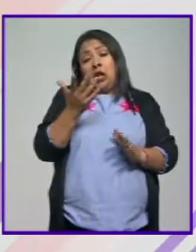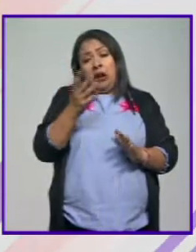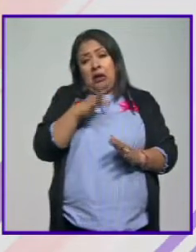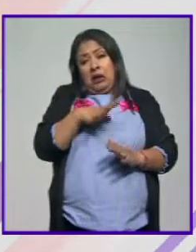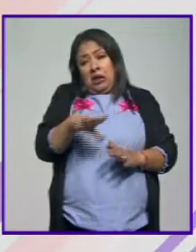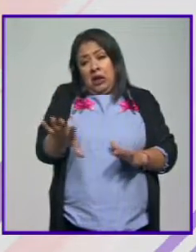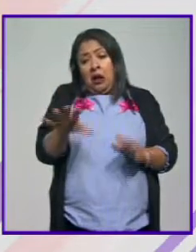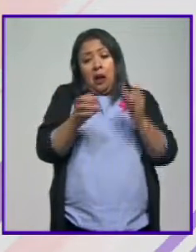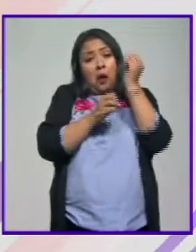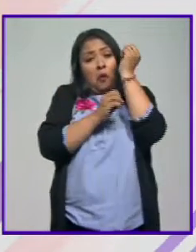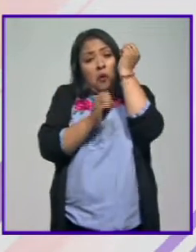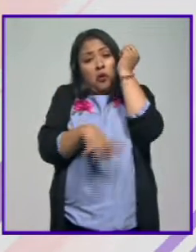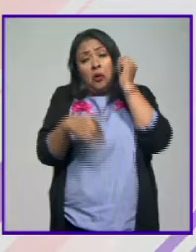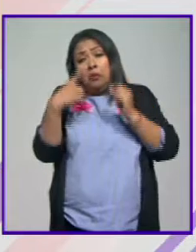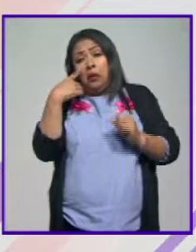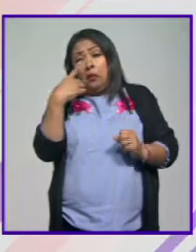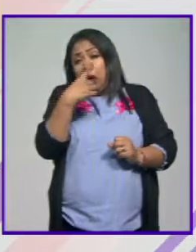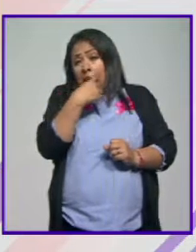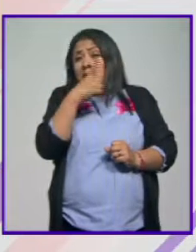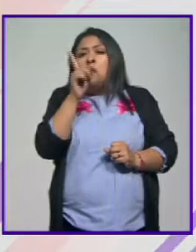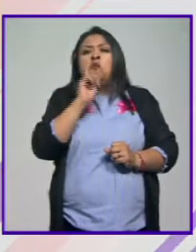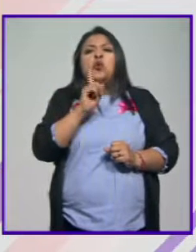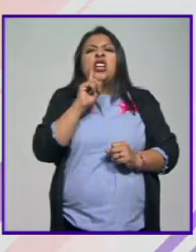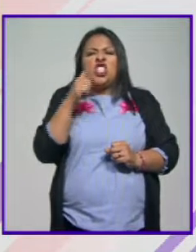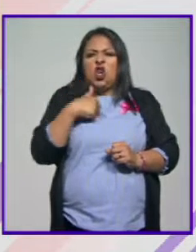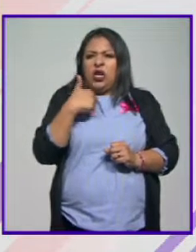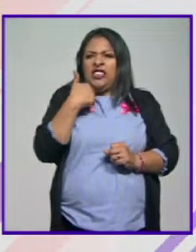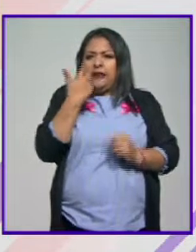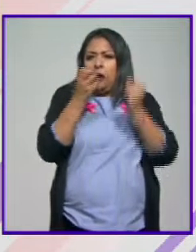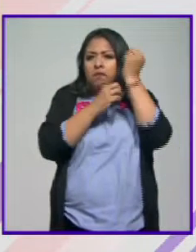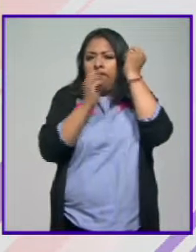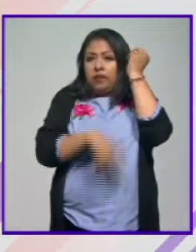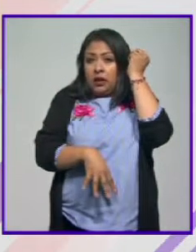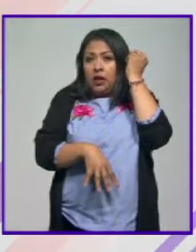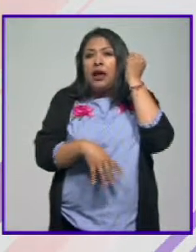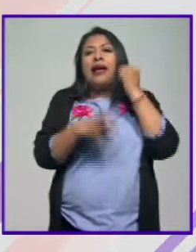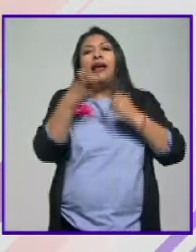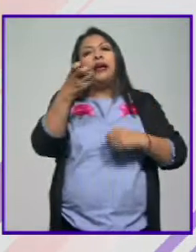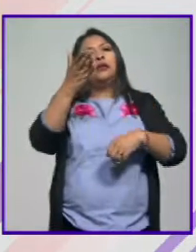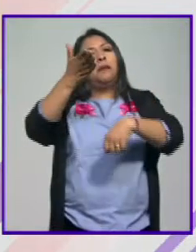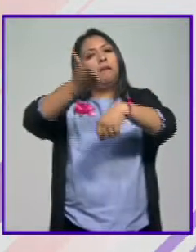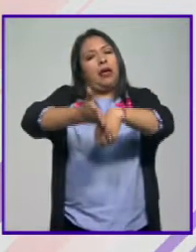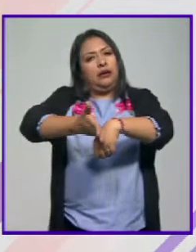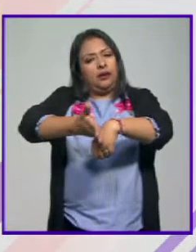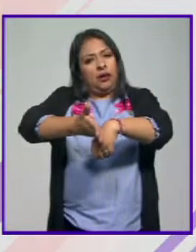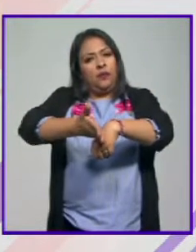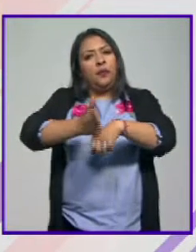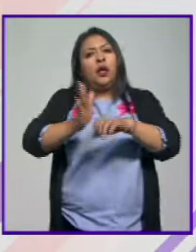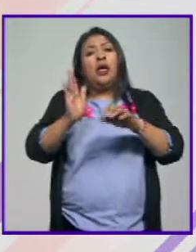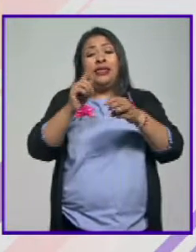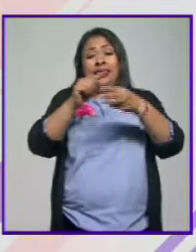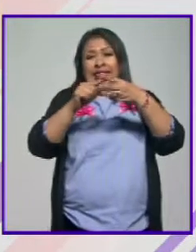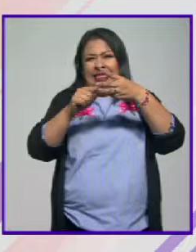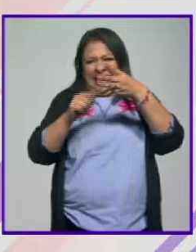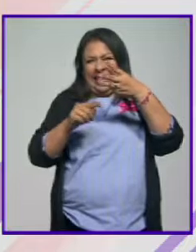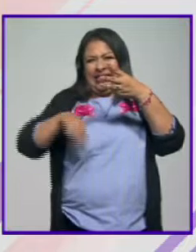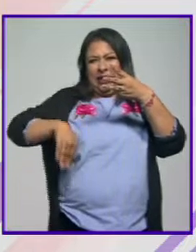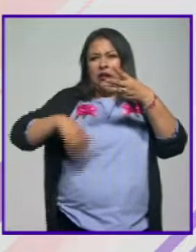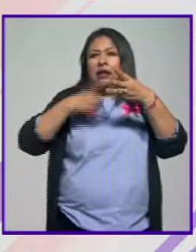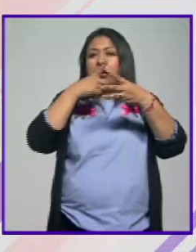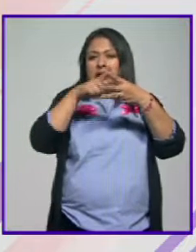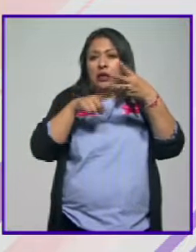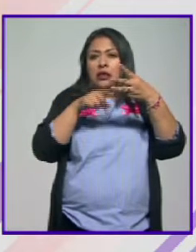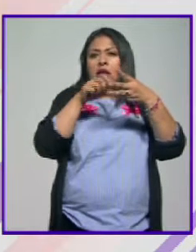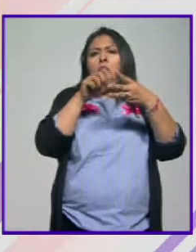general cuando el aborto es voluntario que la mujer se lo quiere practicar es cuando sería penalizado. penalizado. O sea, fuera de estas tres excepciones